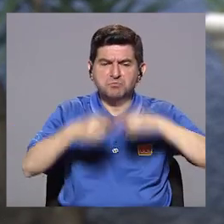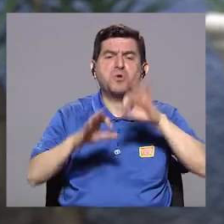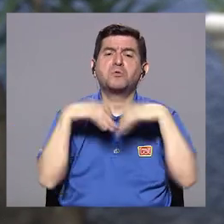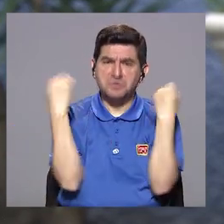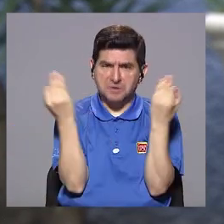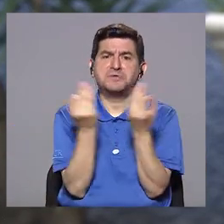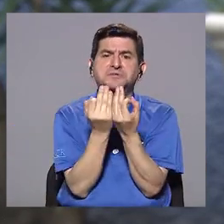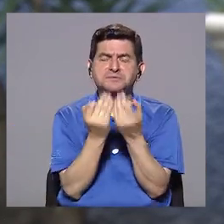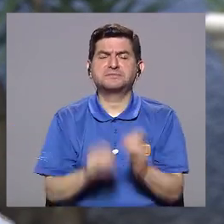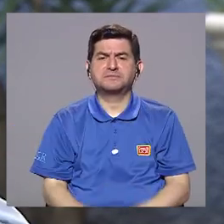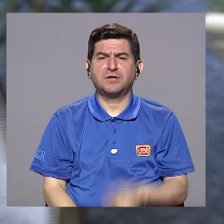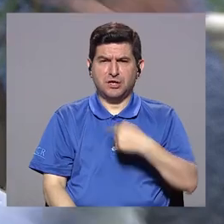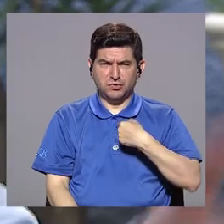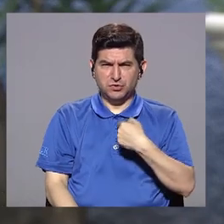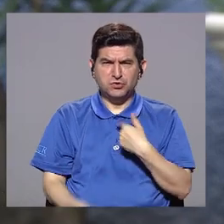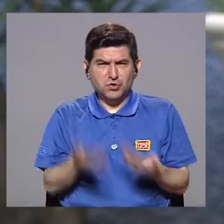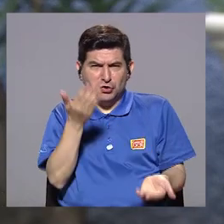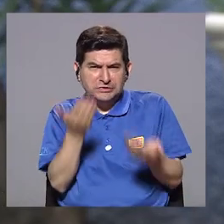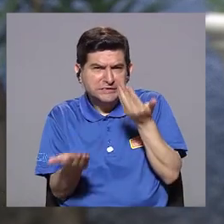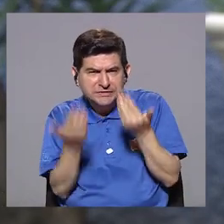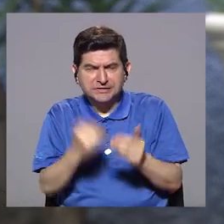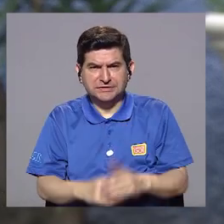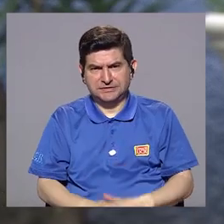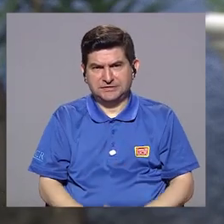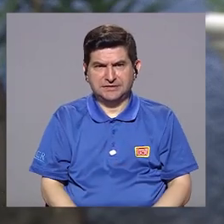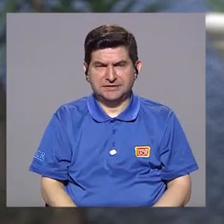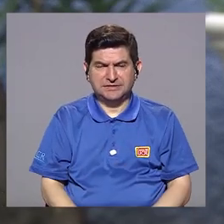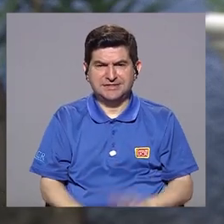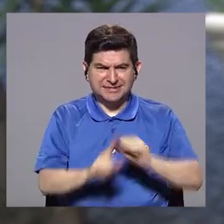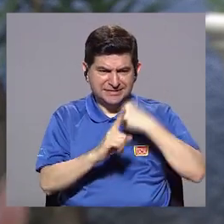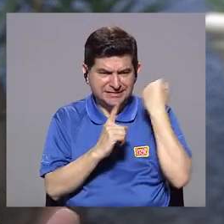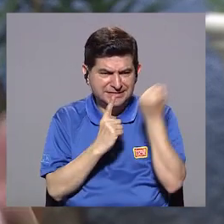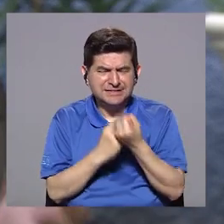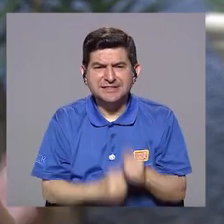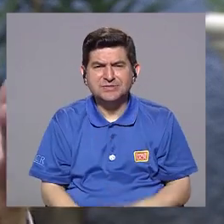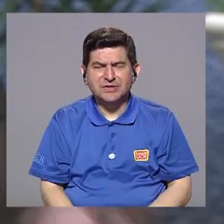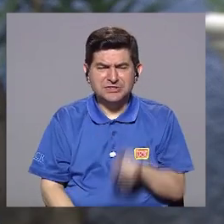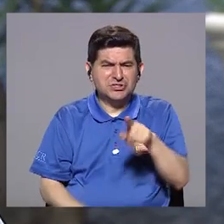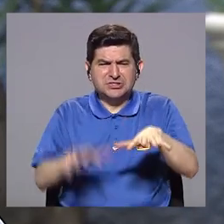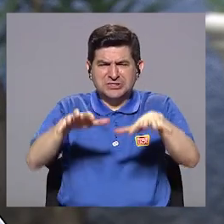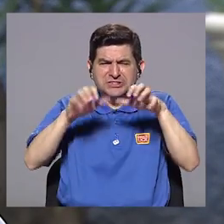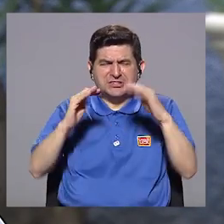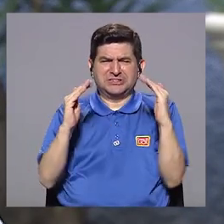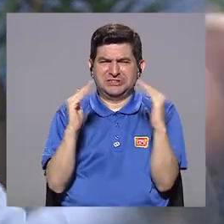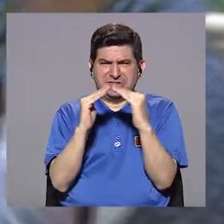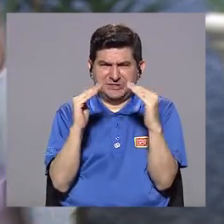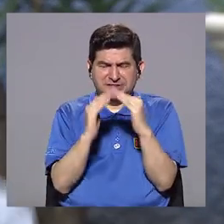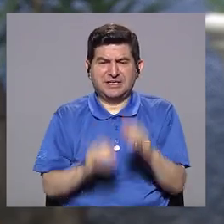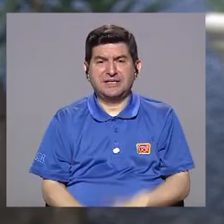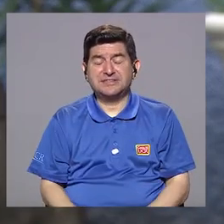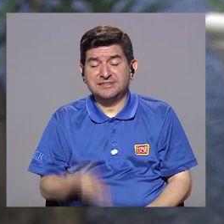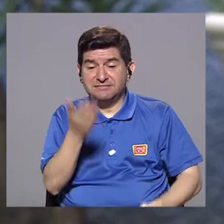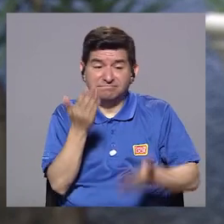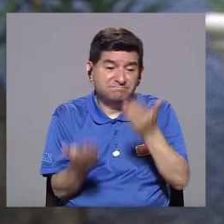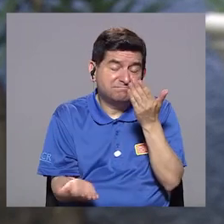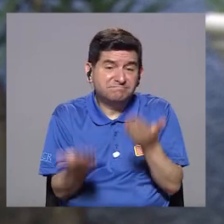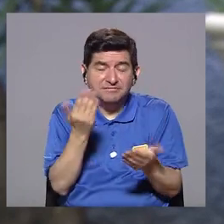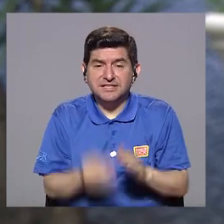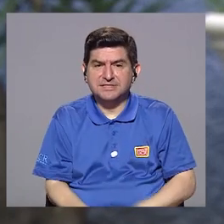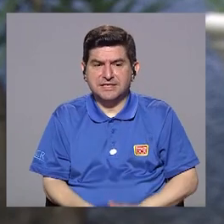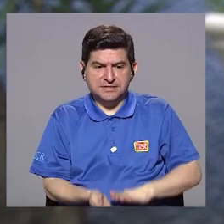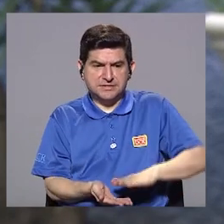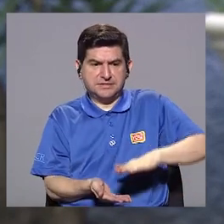familiares. Cuando yo estoy sometido, por ejemplo, a situaciones de mucho estrés en la casa, puedo tender a